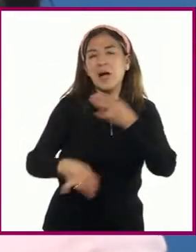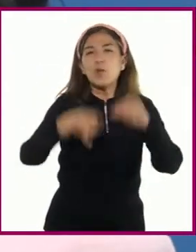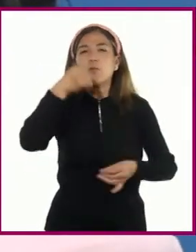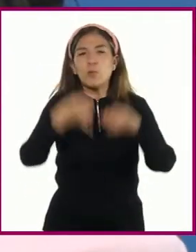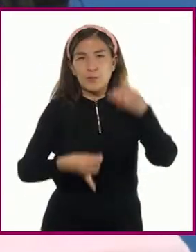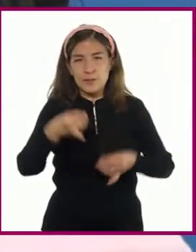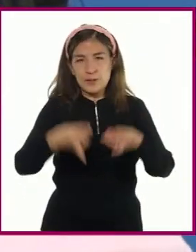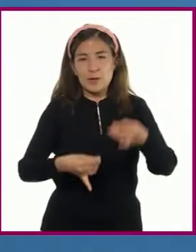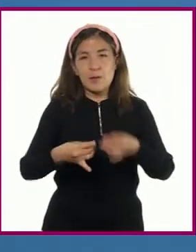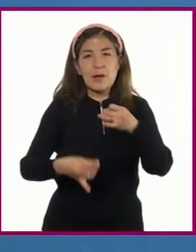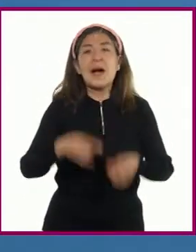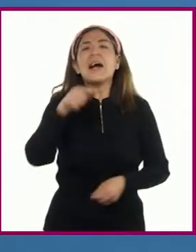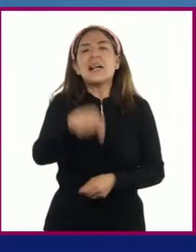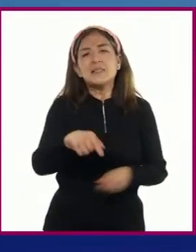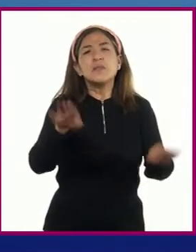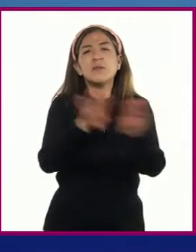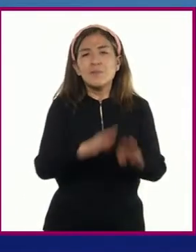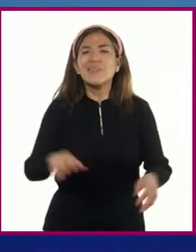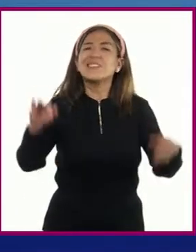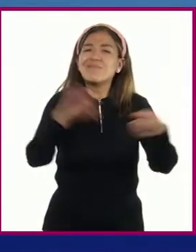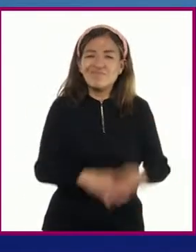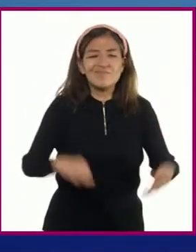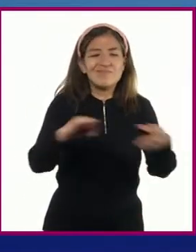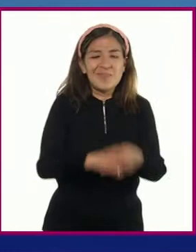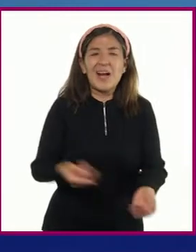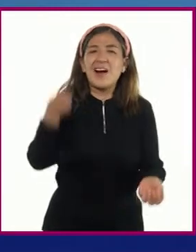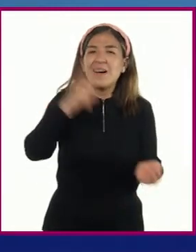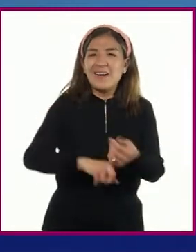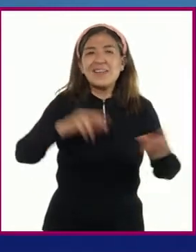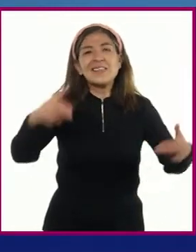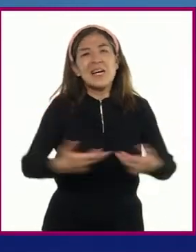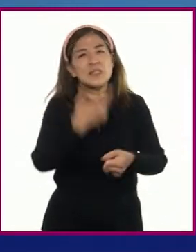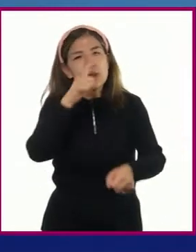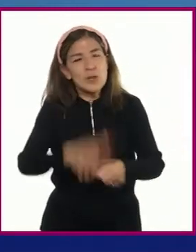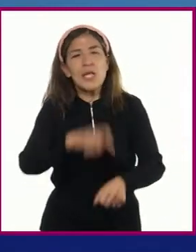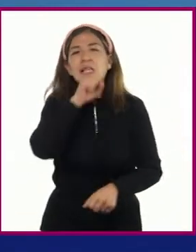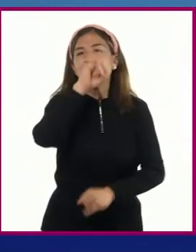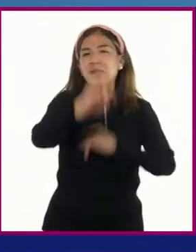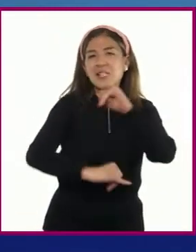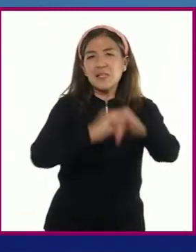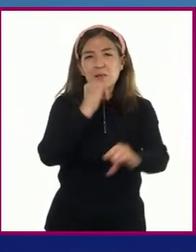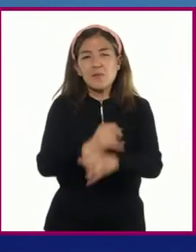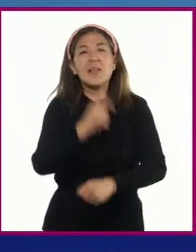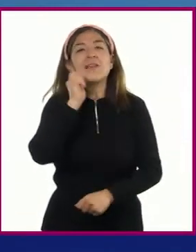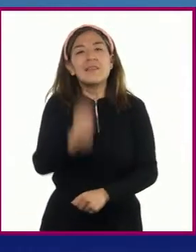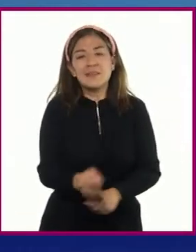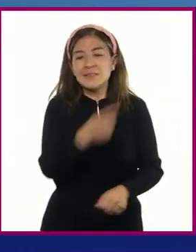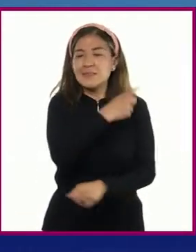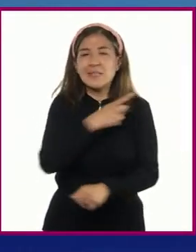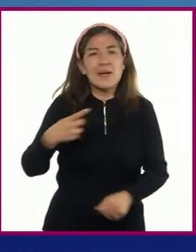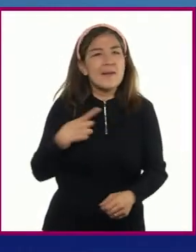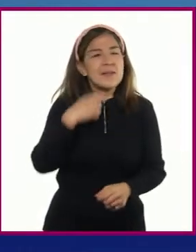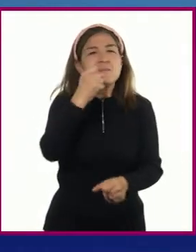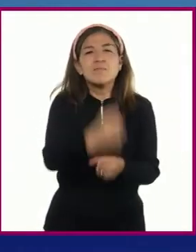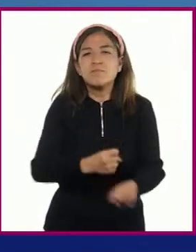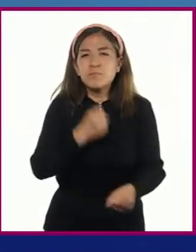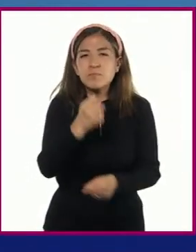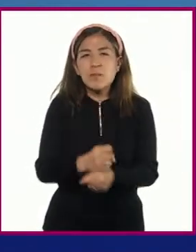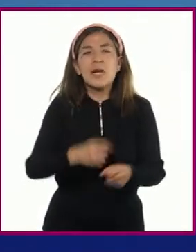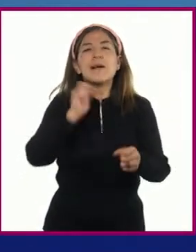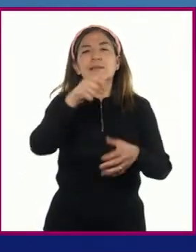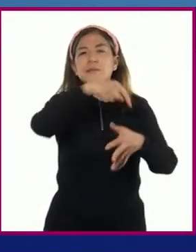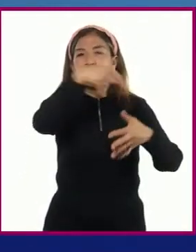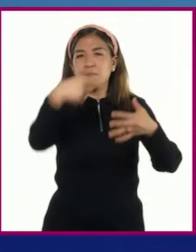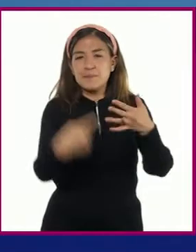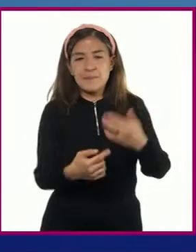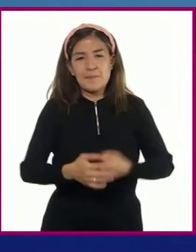de mediación se emplea con frecuencia en situaciones nacionales o internacionales, donde se requiere poner en práctica ciertas condiciones,